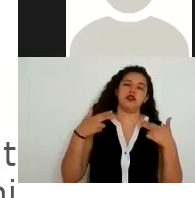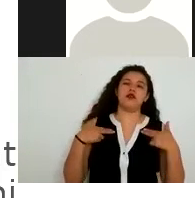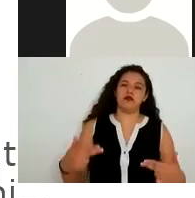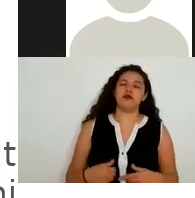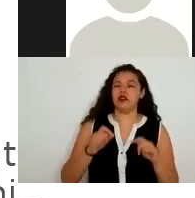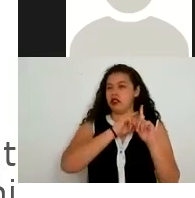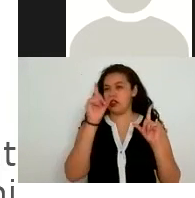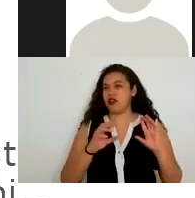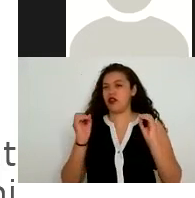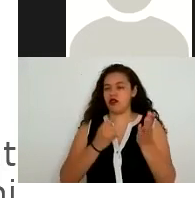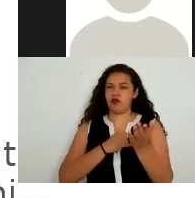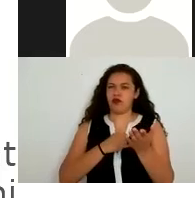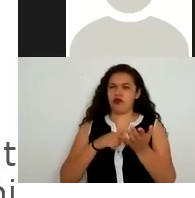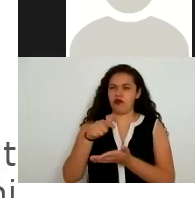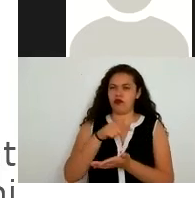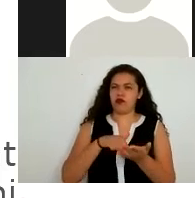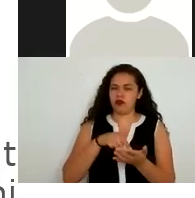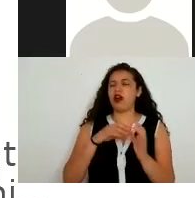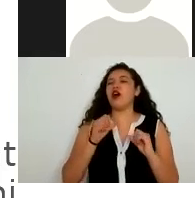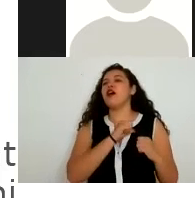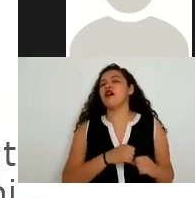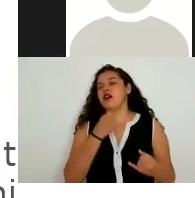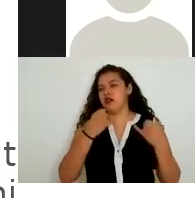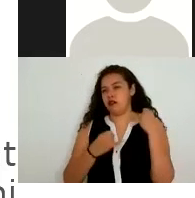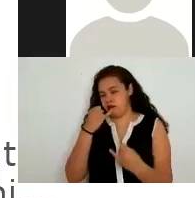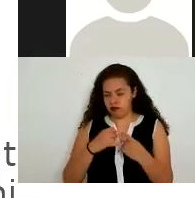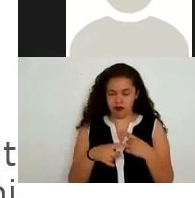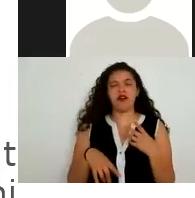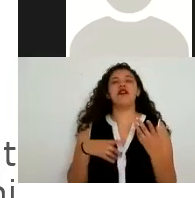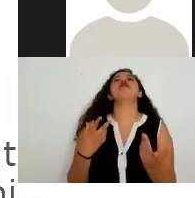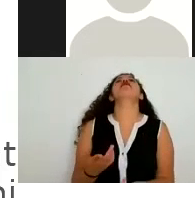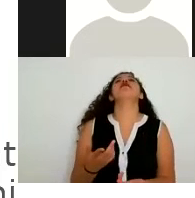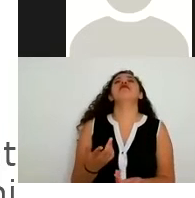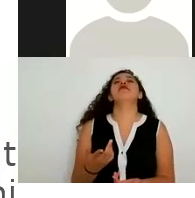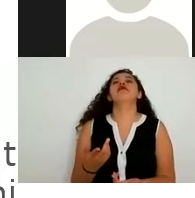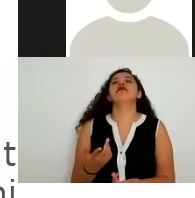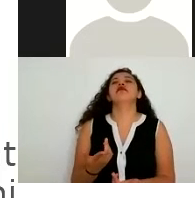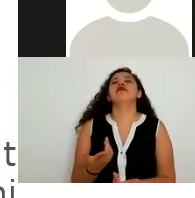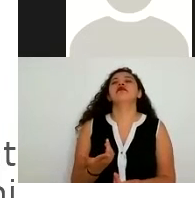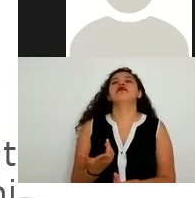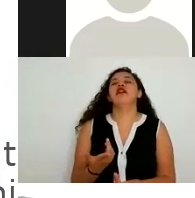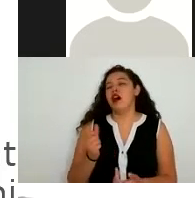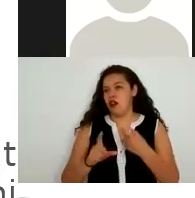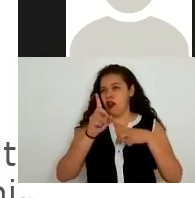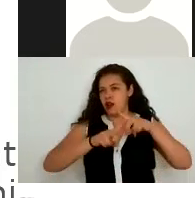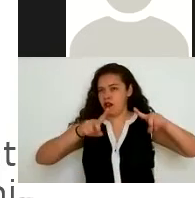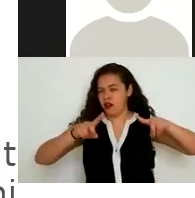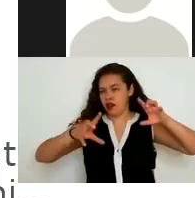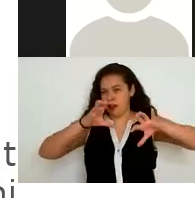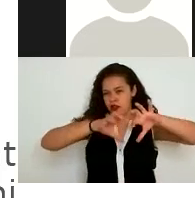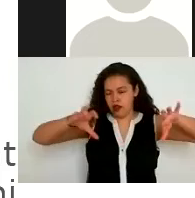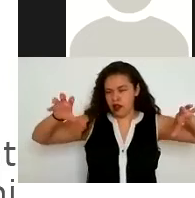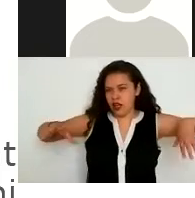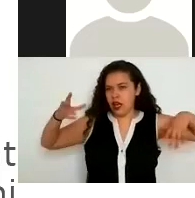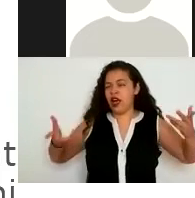puede ser alguna autoridad jurisdiccional puede ser el DIF puede ser alguna dependencia o sea hay muchas hay muchos terceros